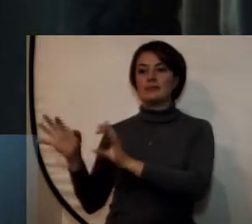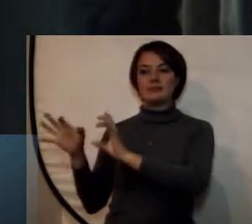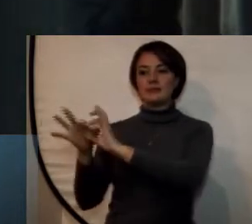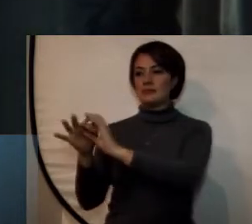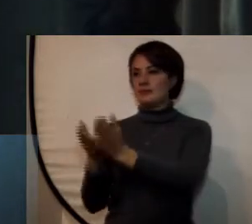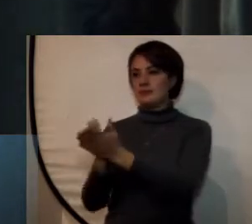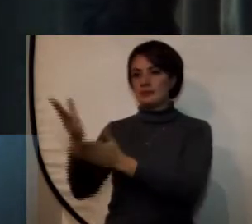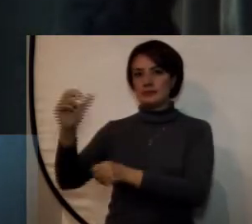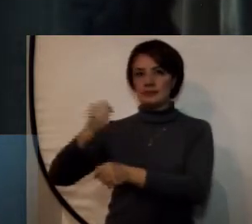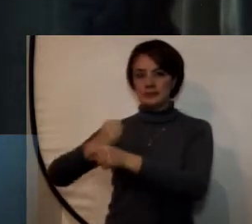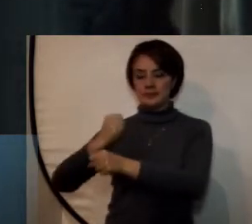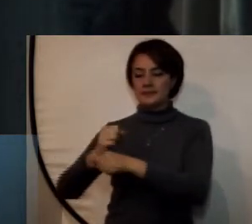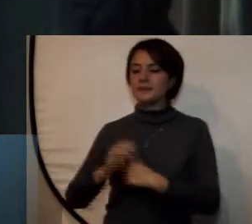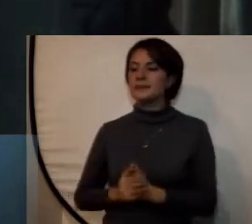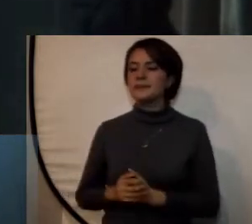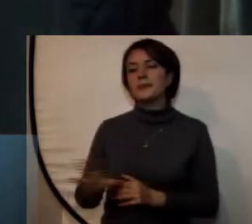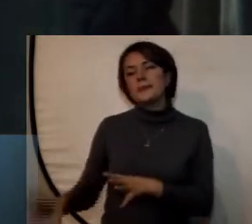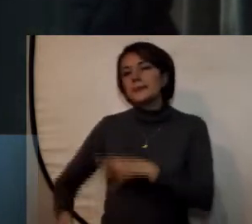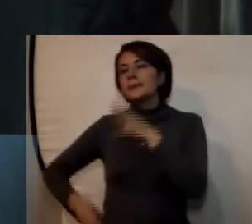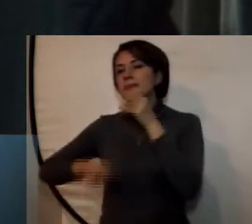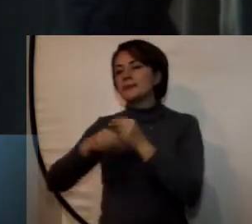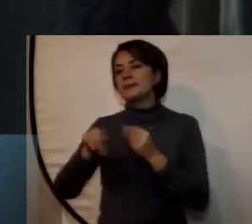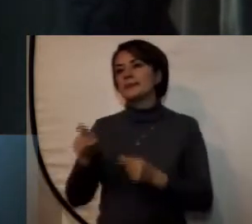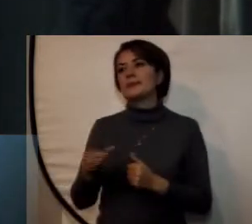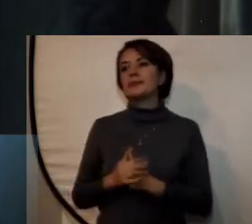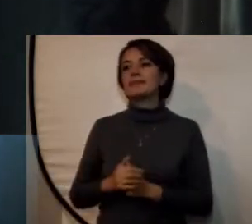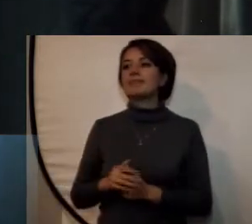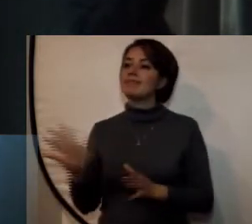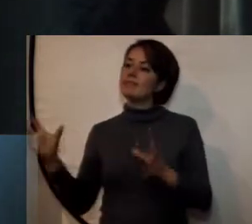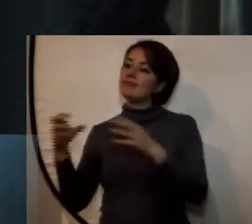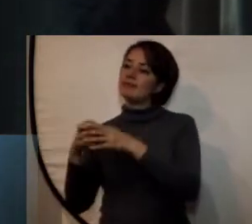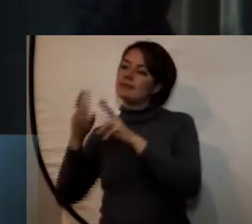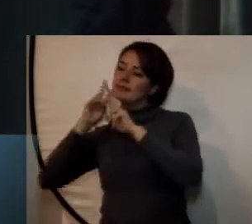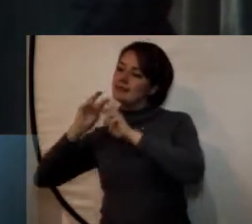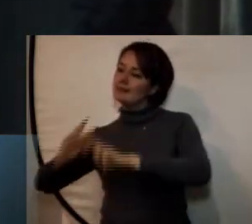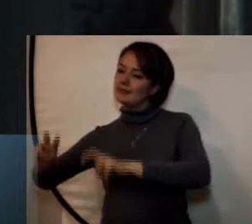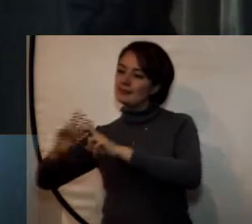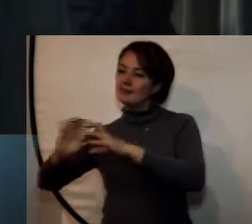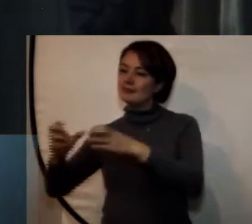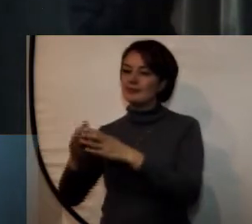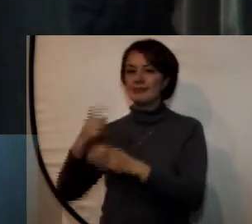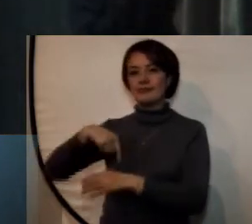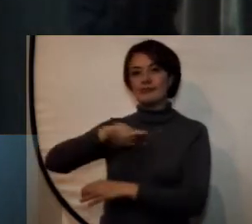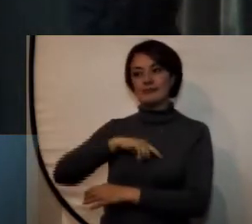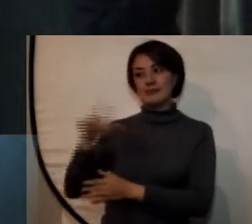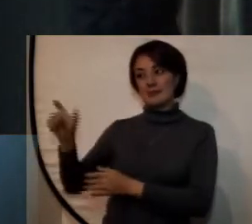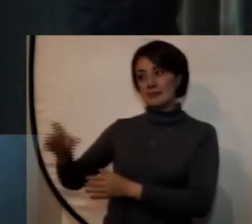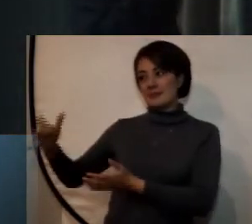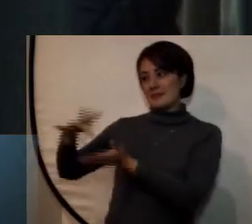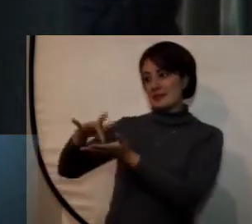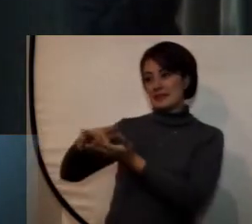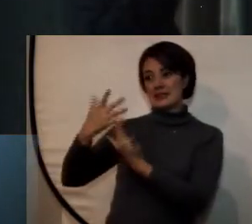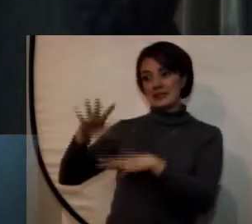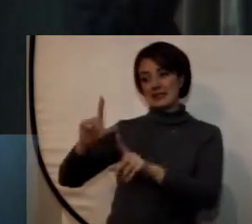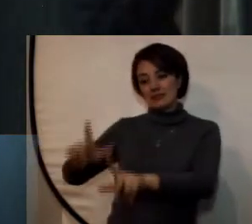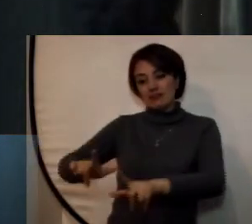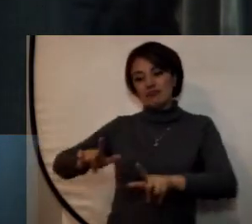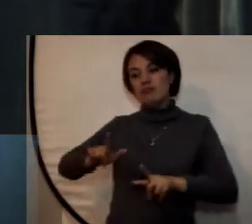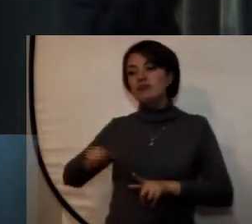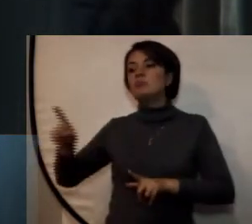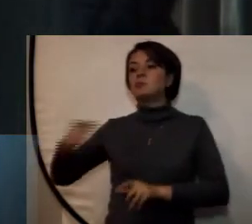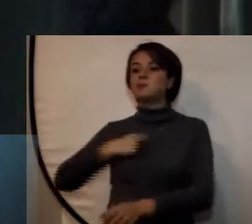vista laboral adicionalmente desde el punto de vista de investigación nuestros asistentes graduados se vinculan también